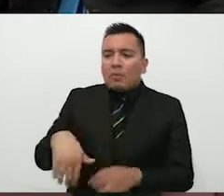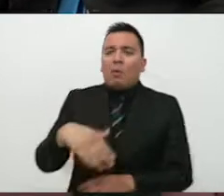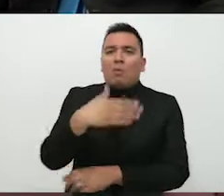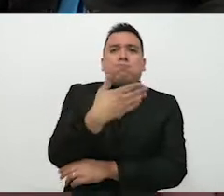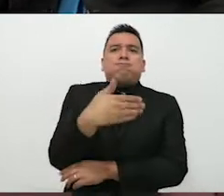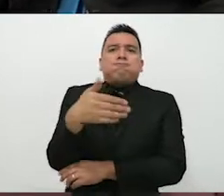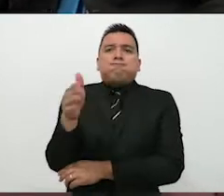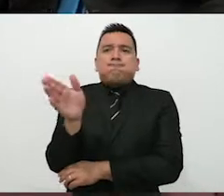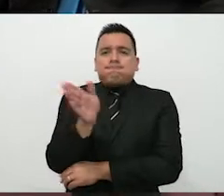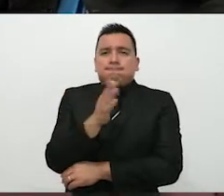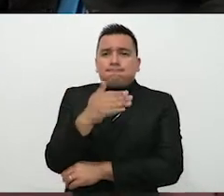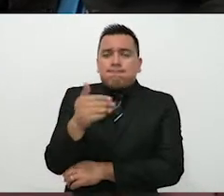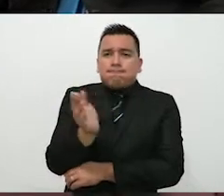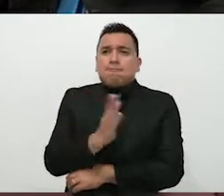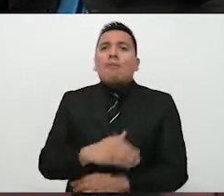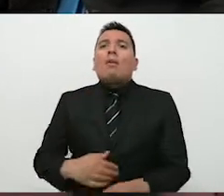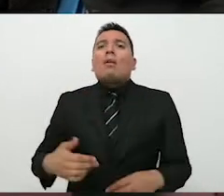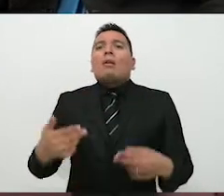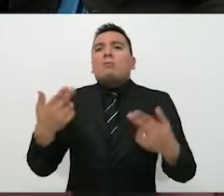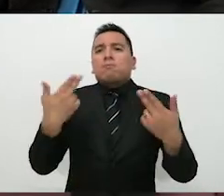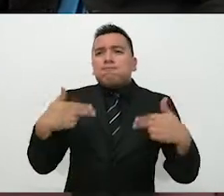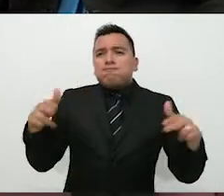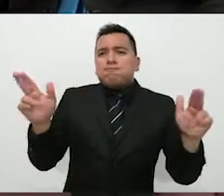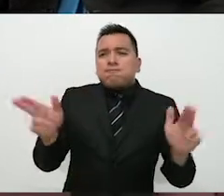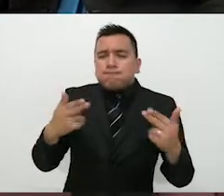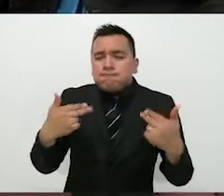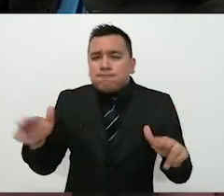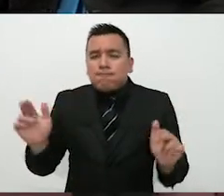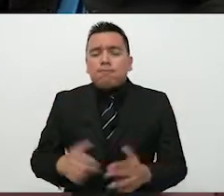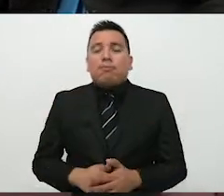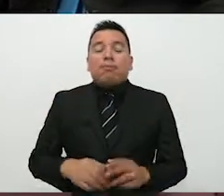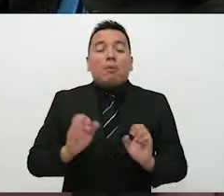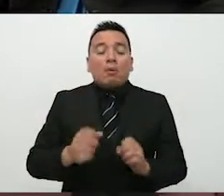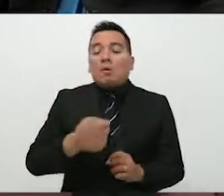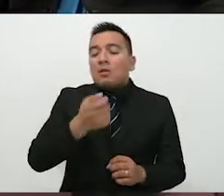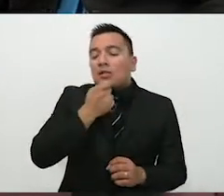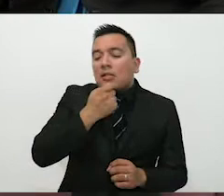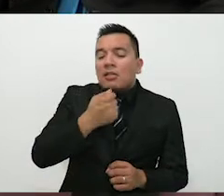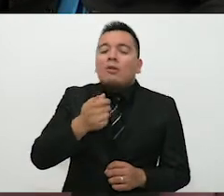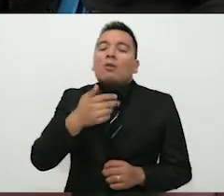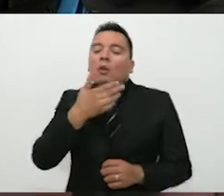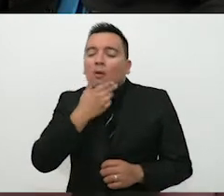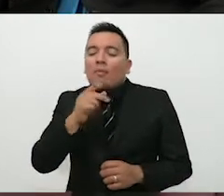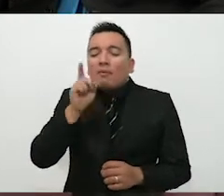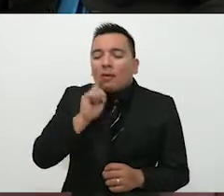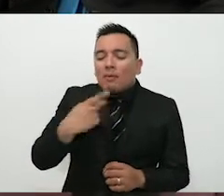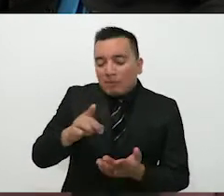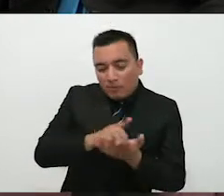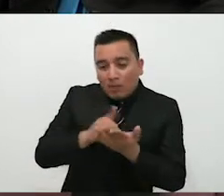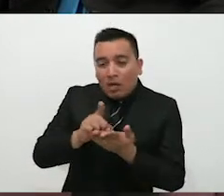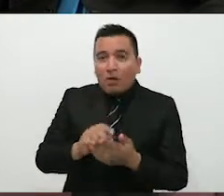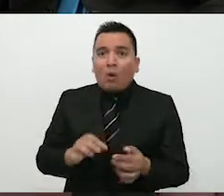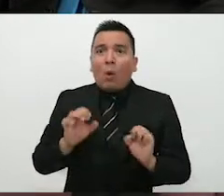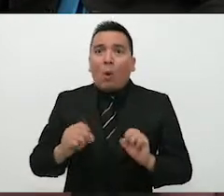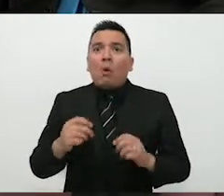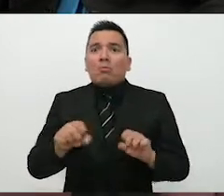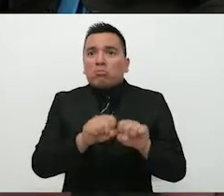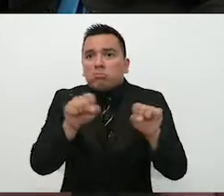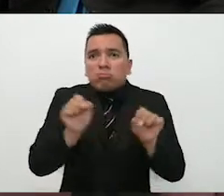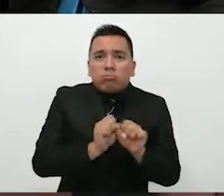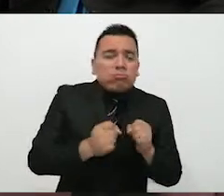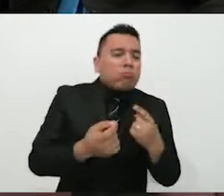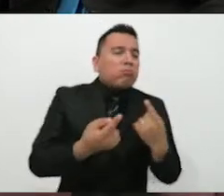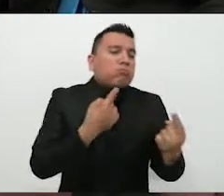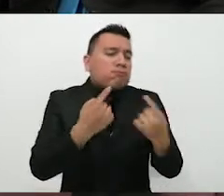respeto a los símbolos patrios, el himno nacional, los derechos de los niños y de las niñas, cómo poder convivir mejor en un salón de